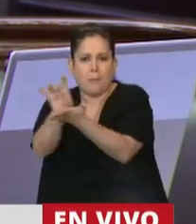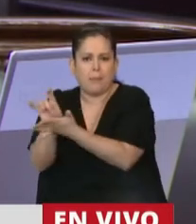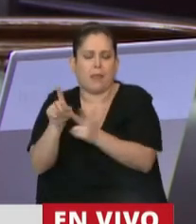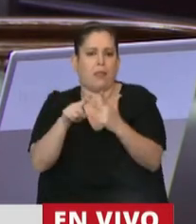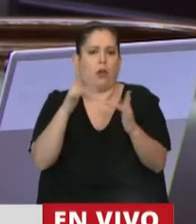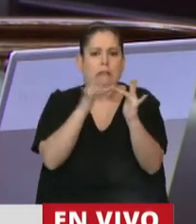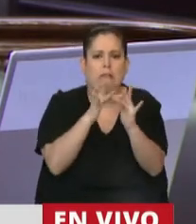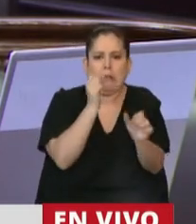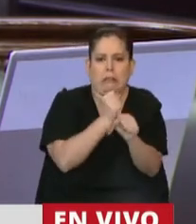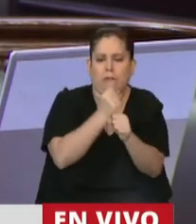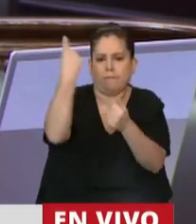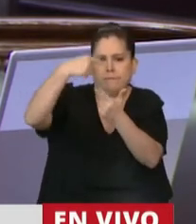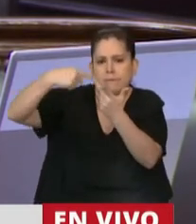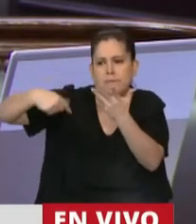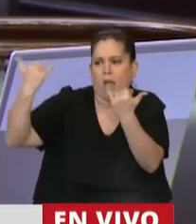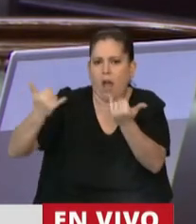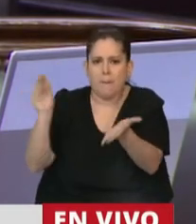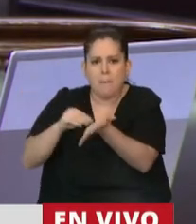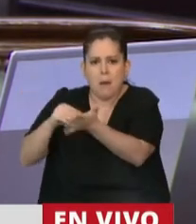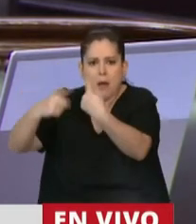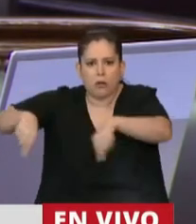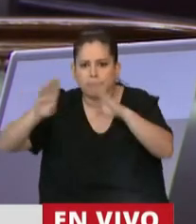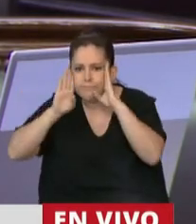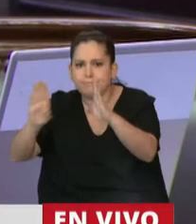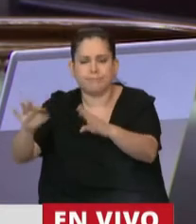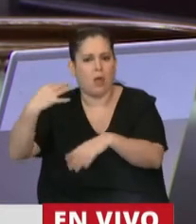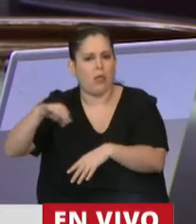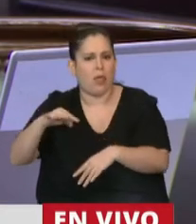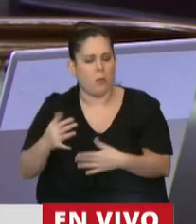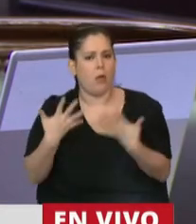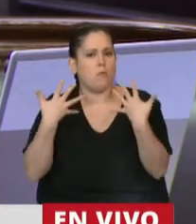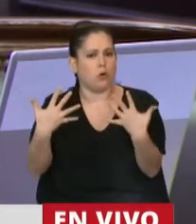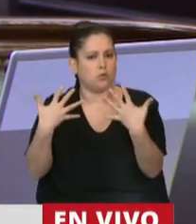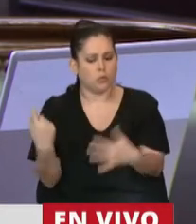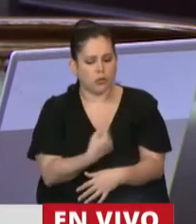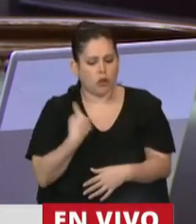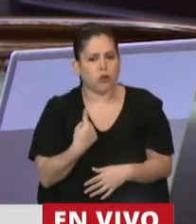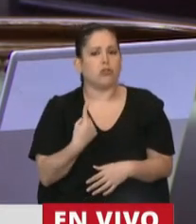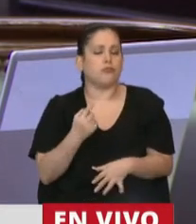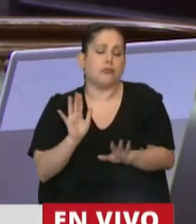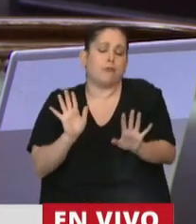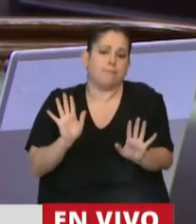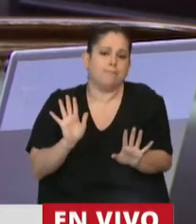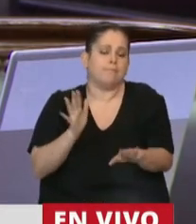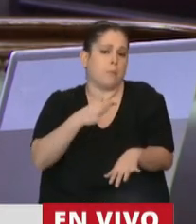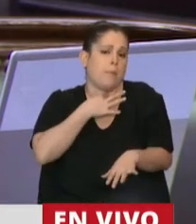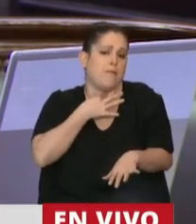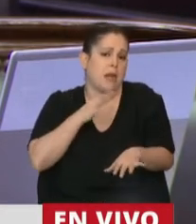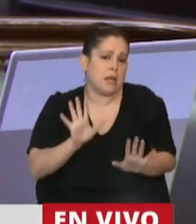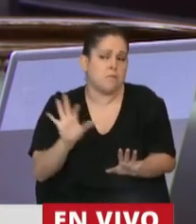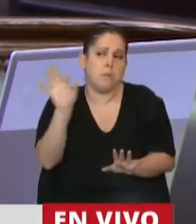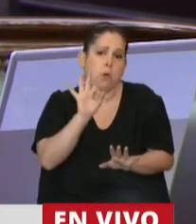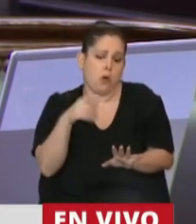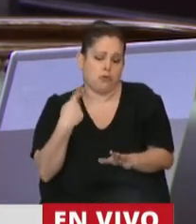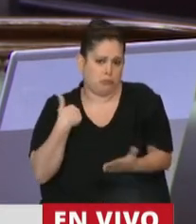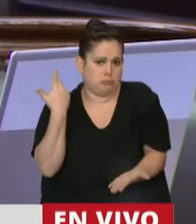teletrabajo, etcétera. Entonces, por supuesto que nosotros preferiríamos, y es lo que planteamos